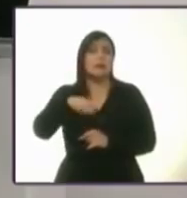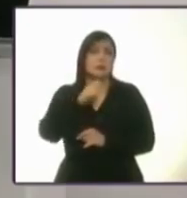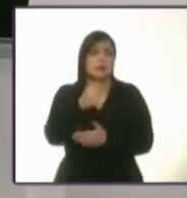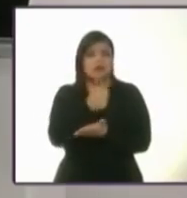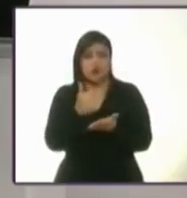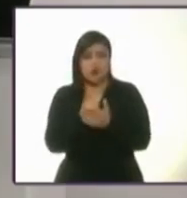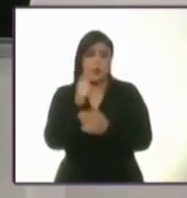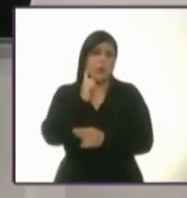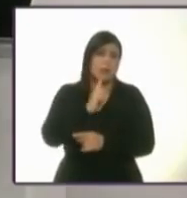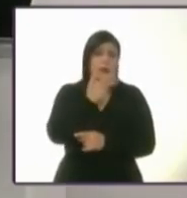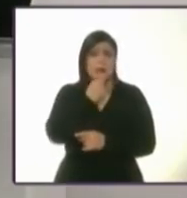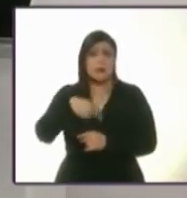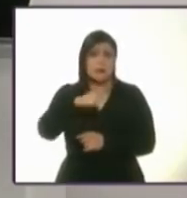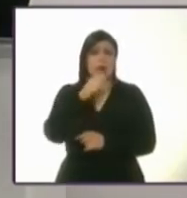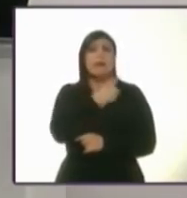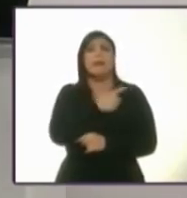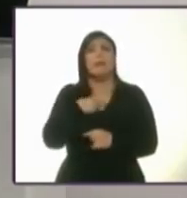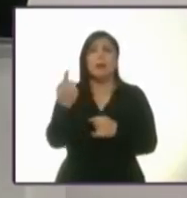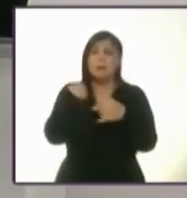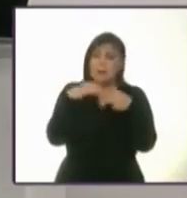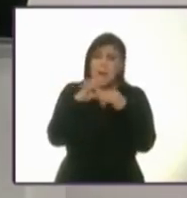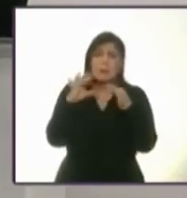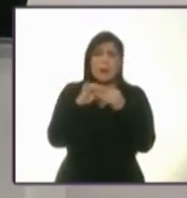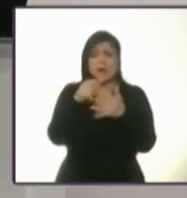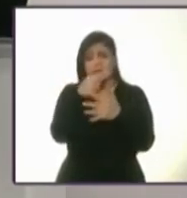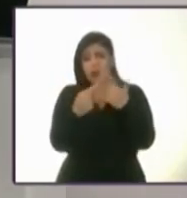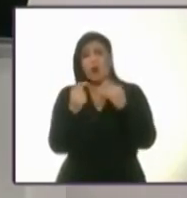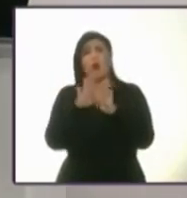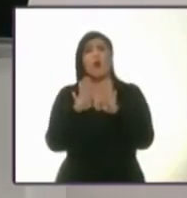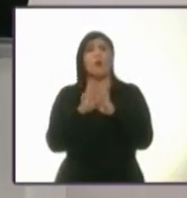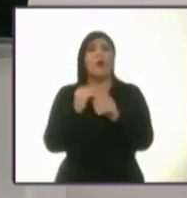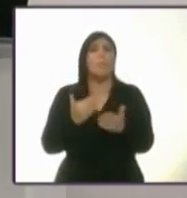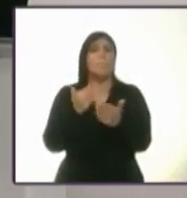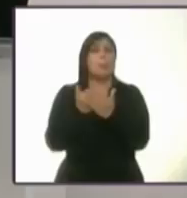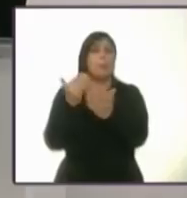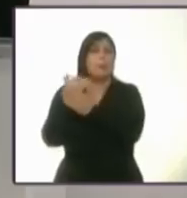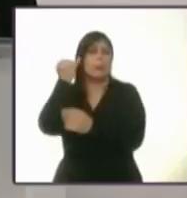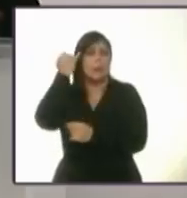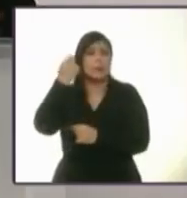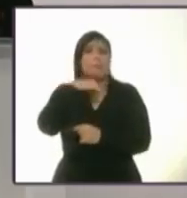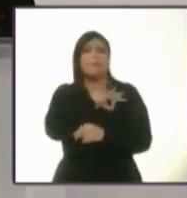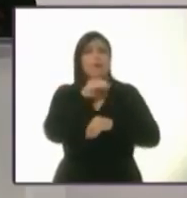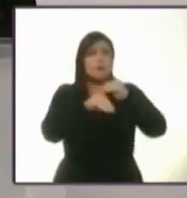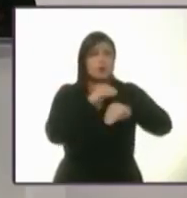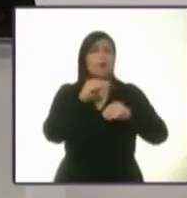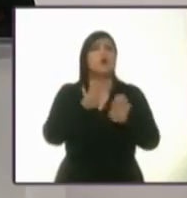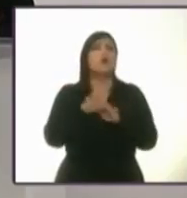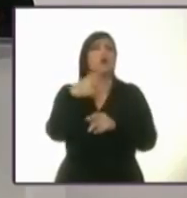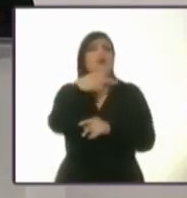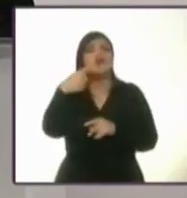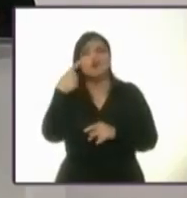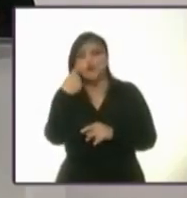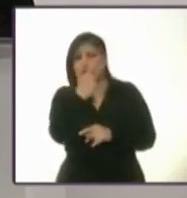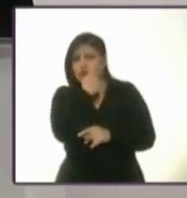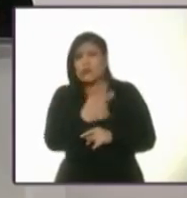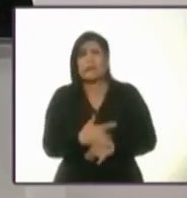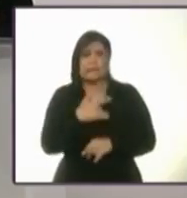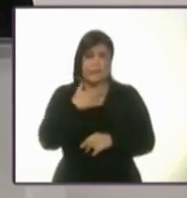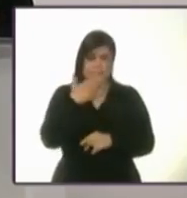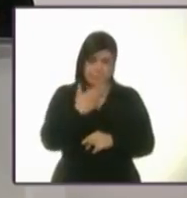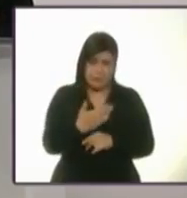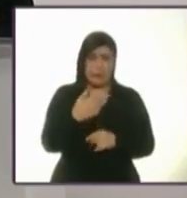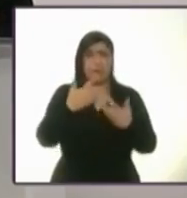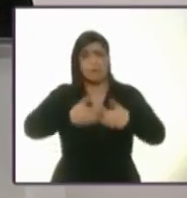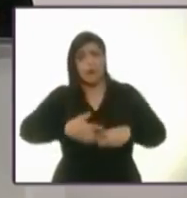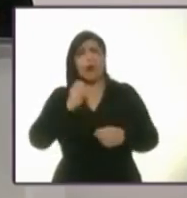una explicación de cómo van a dar forma a las propuestas que acaban de plantear. ¿Cuál es su viabilidad y en qué tiempo